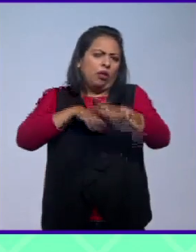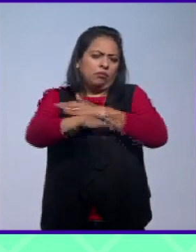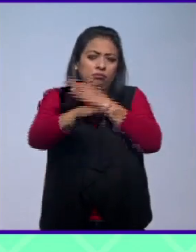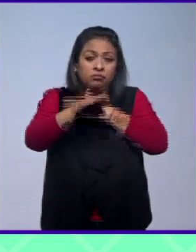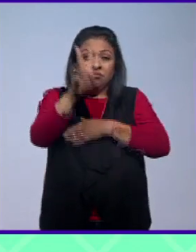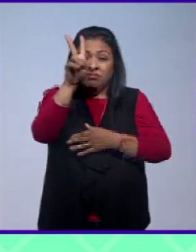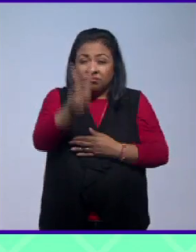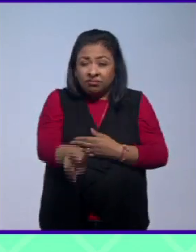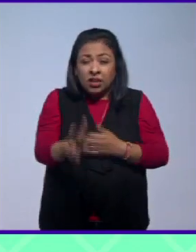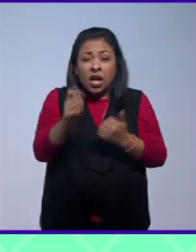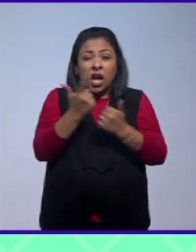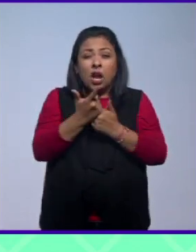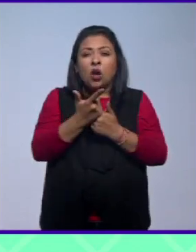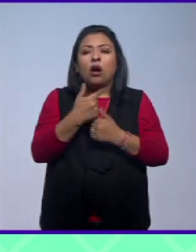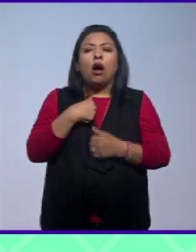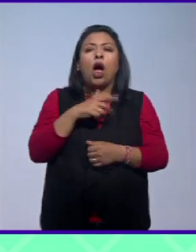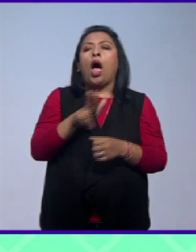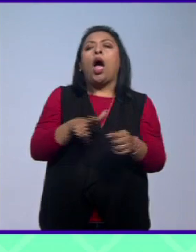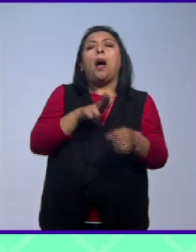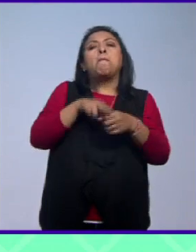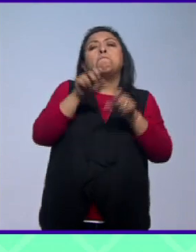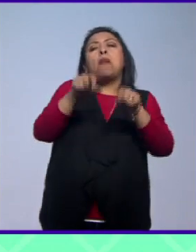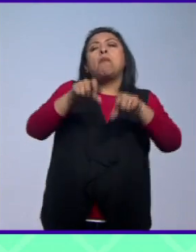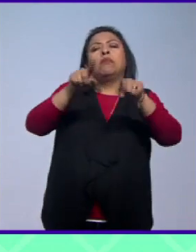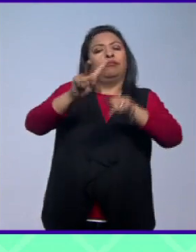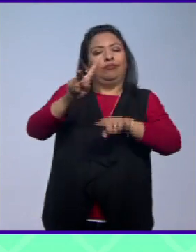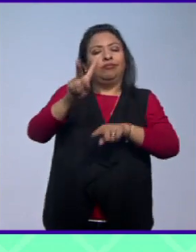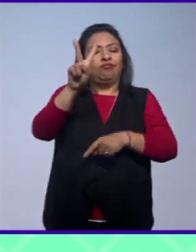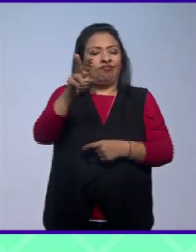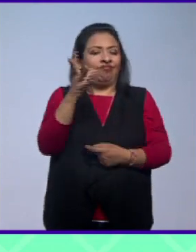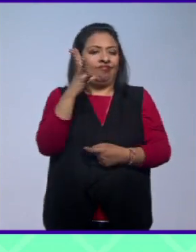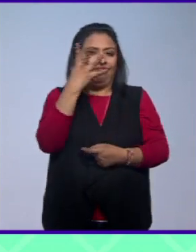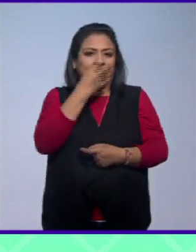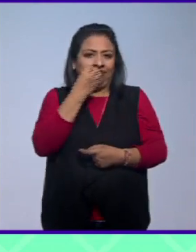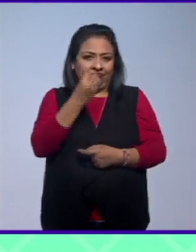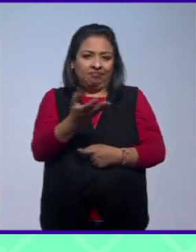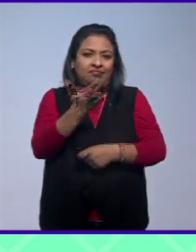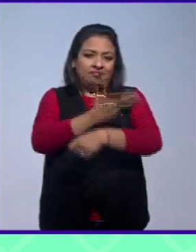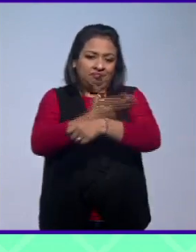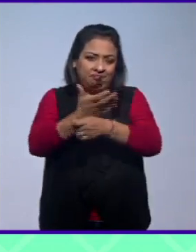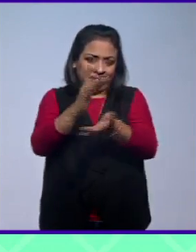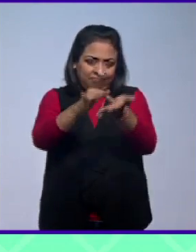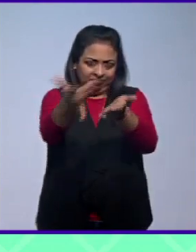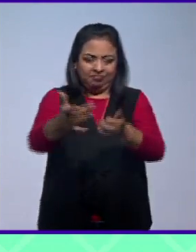algo que no es muy común ver, y les va a encantar, acompáñenos, muchas gracias.